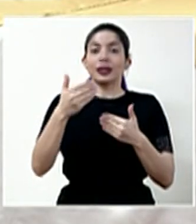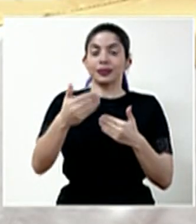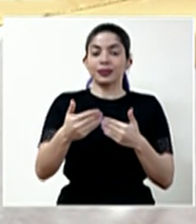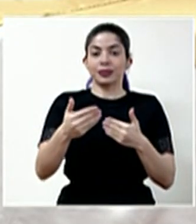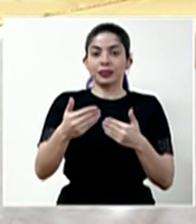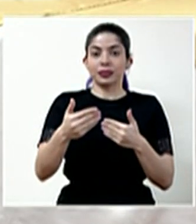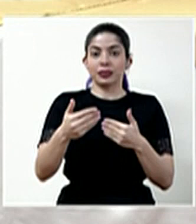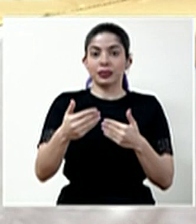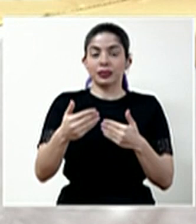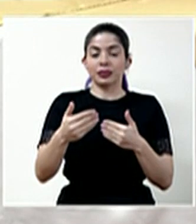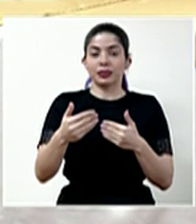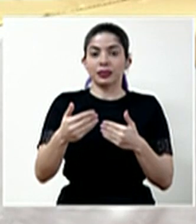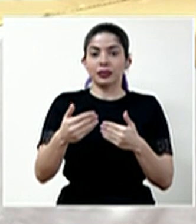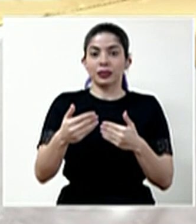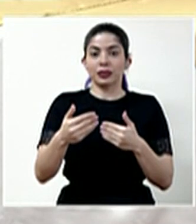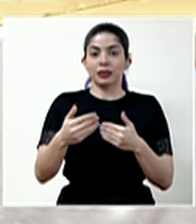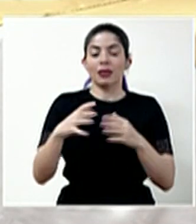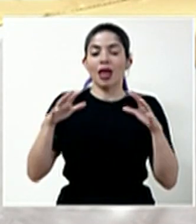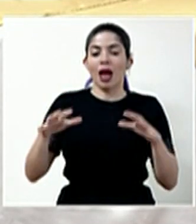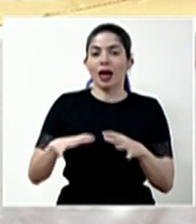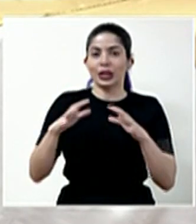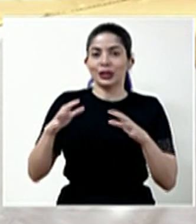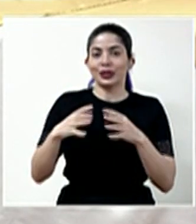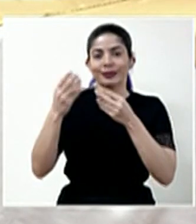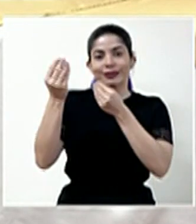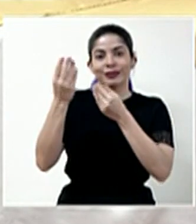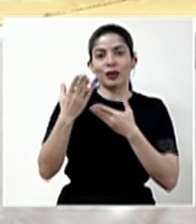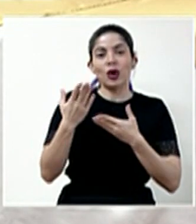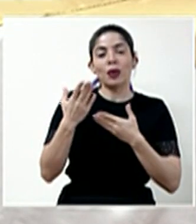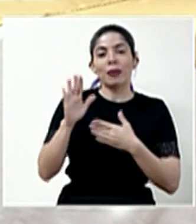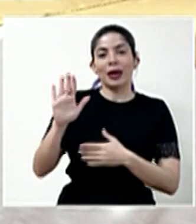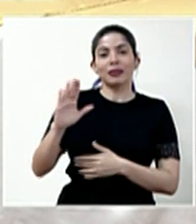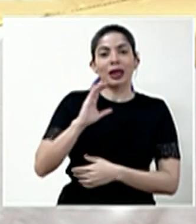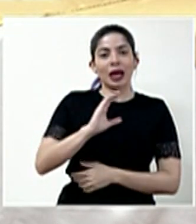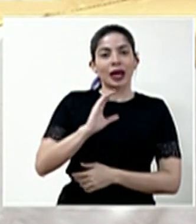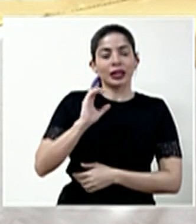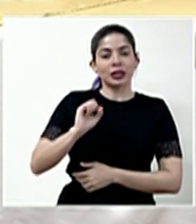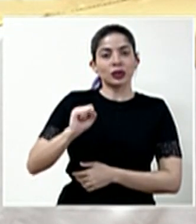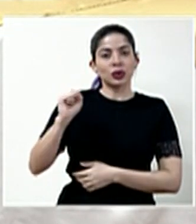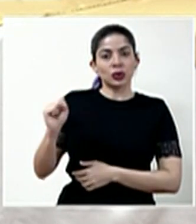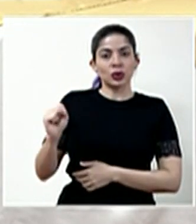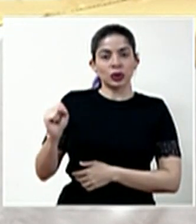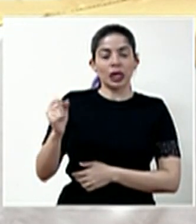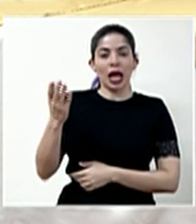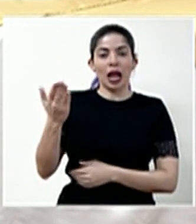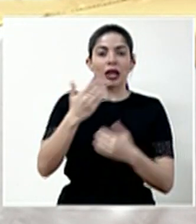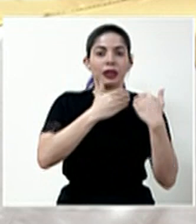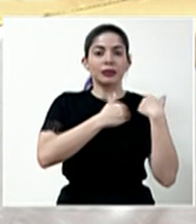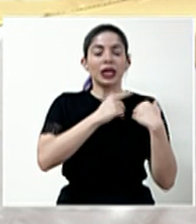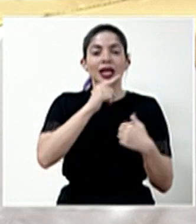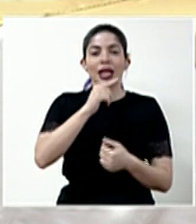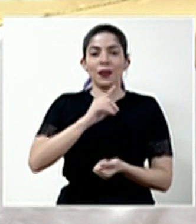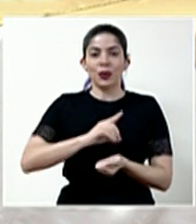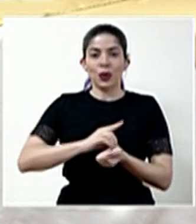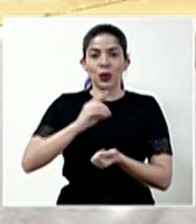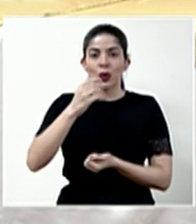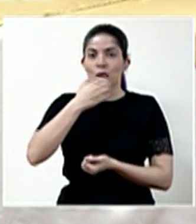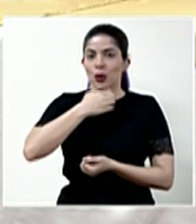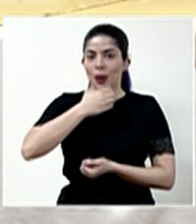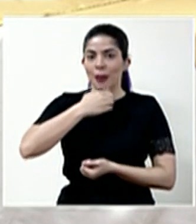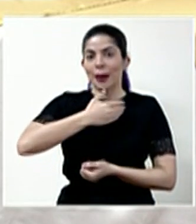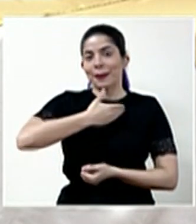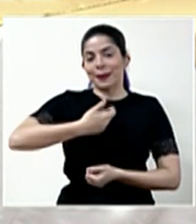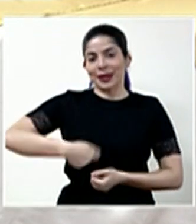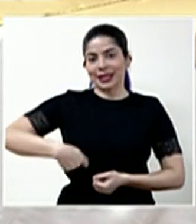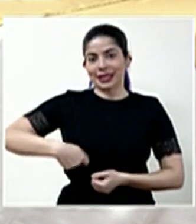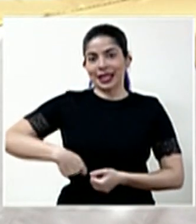Continuamos con las acciones del informe de las acciones de la Caja Costarricense de Seguro Social por parte del Dr. Román Macaya, Presidente